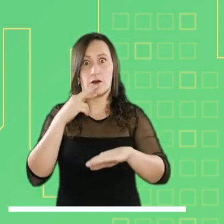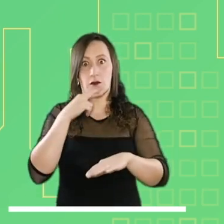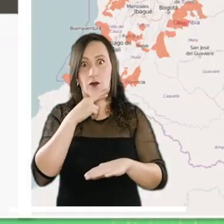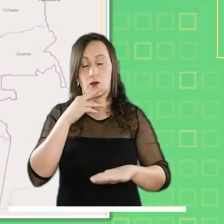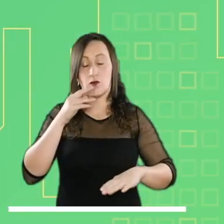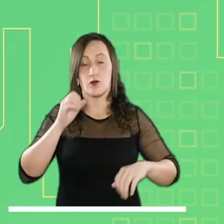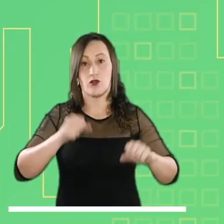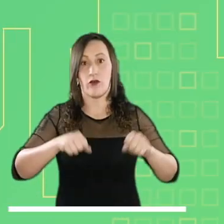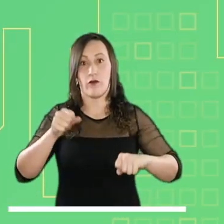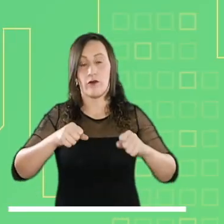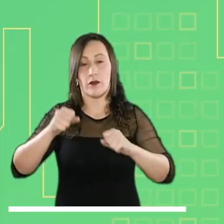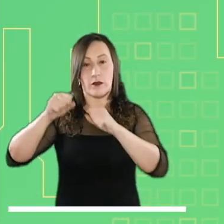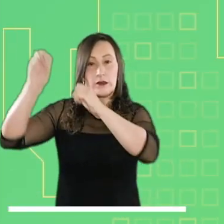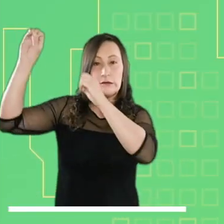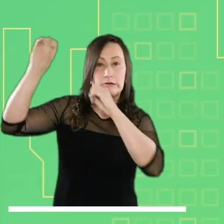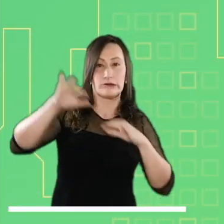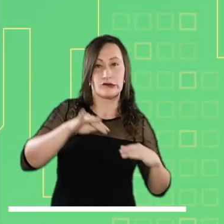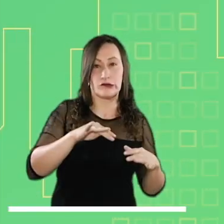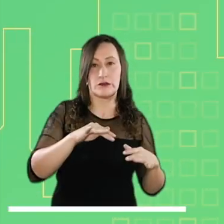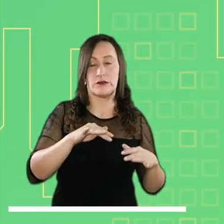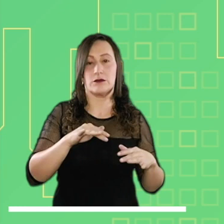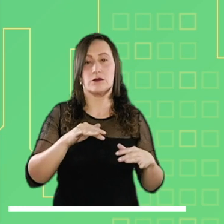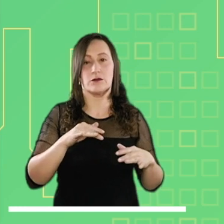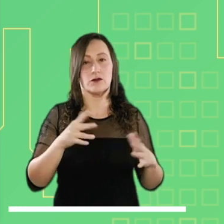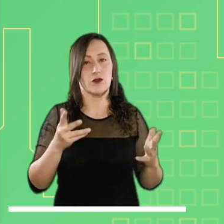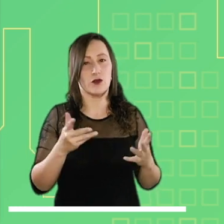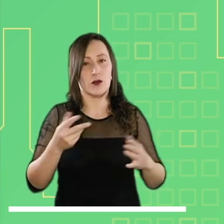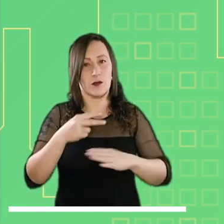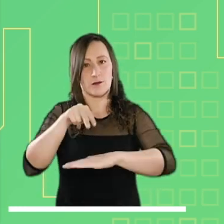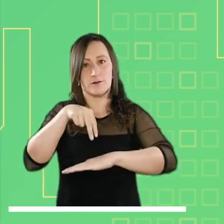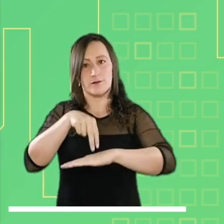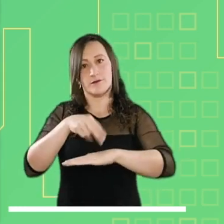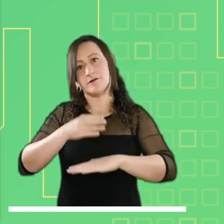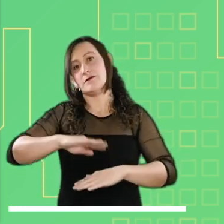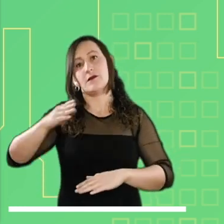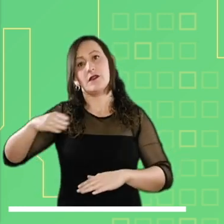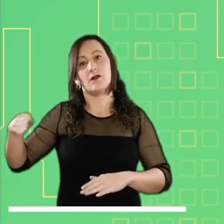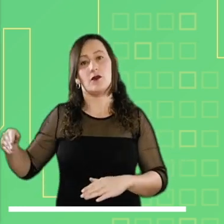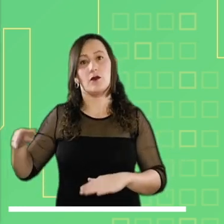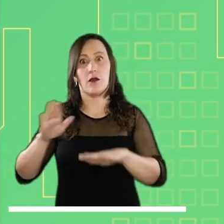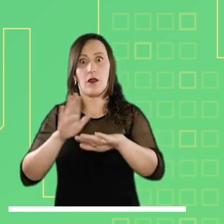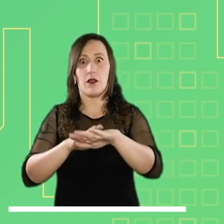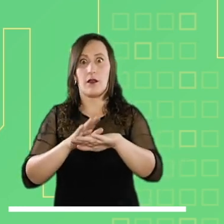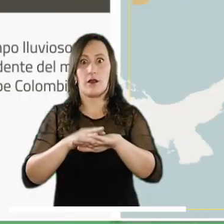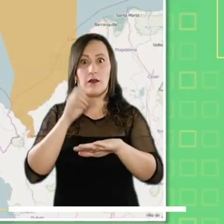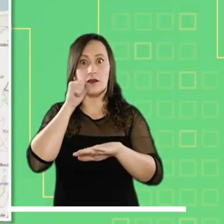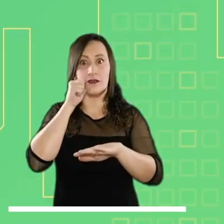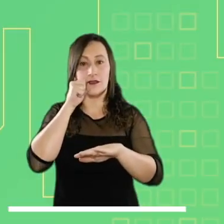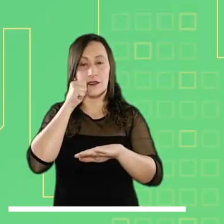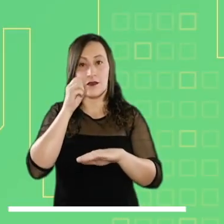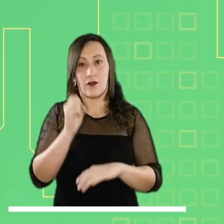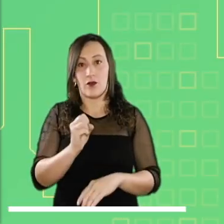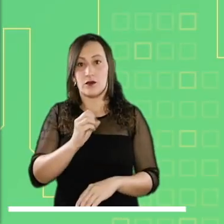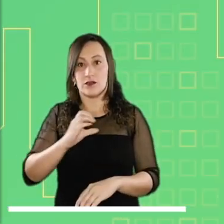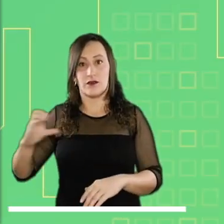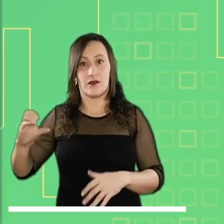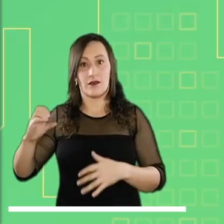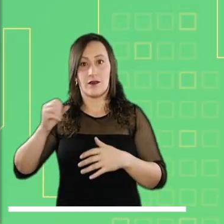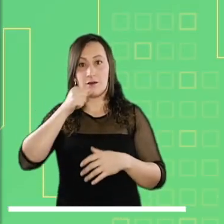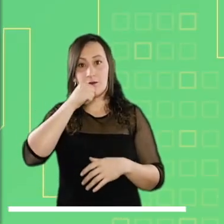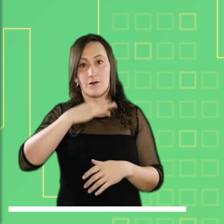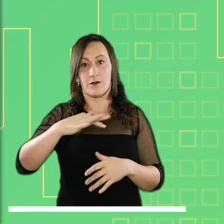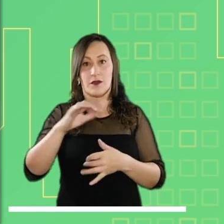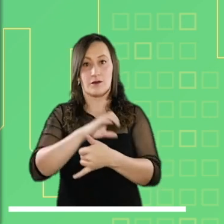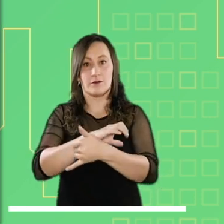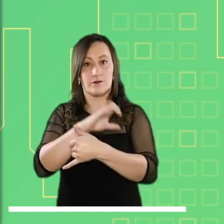Alerta roja por posibles deslizamientos en Nariño y Antioquia. Se presenta alerta naranja por tiempo